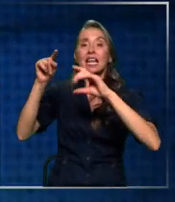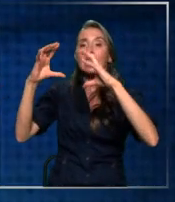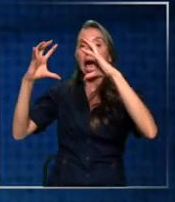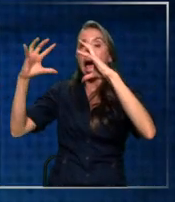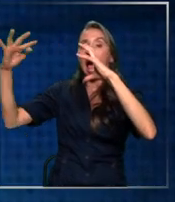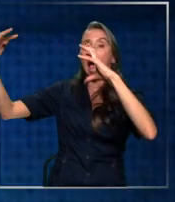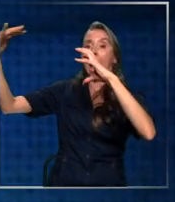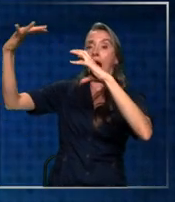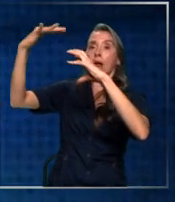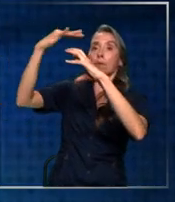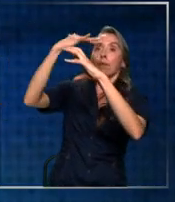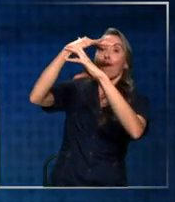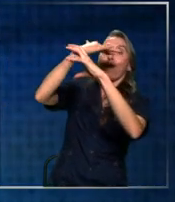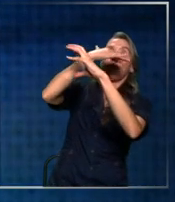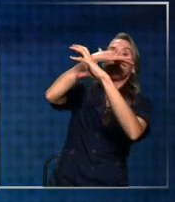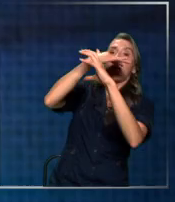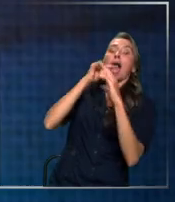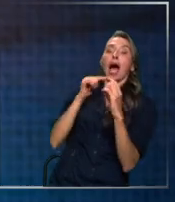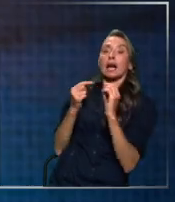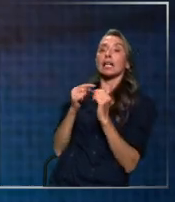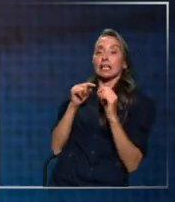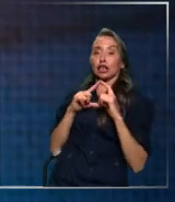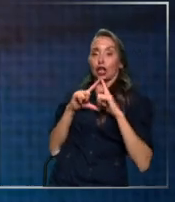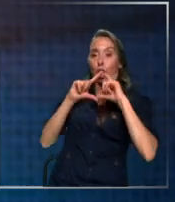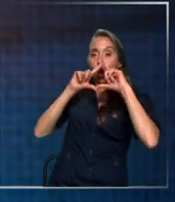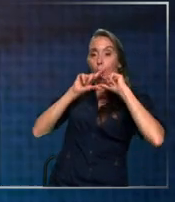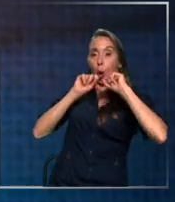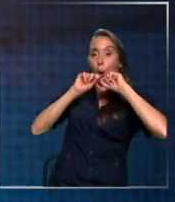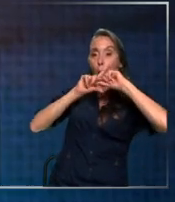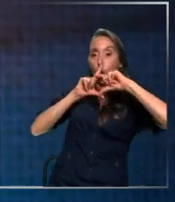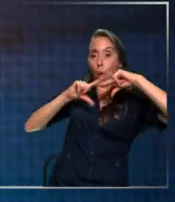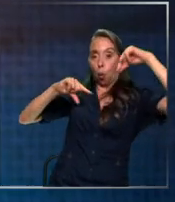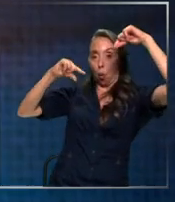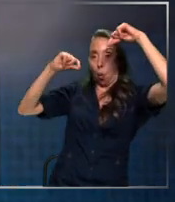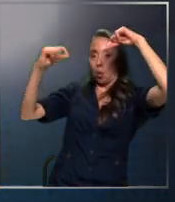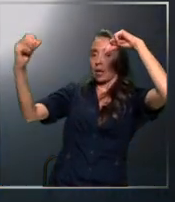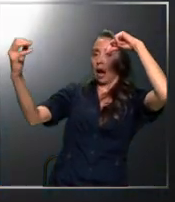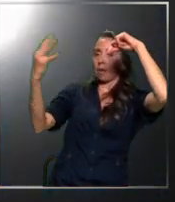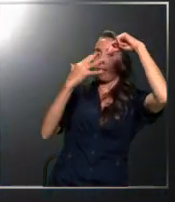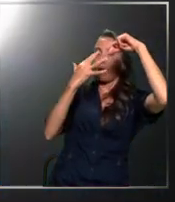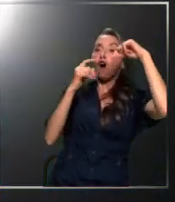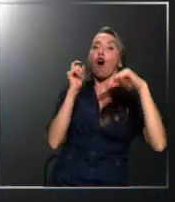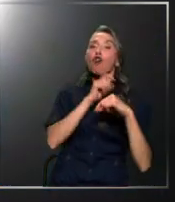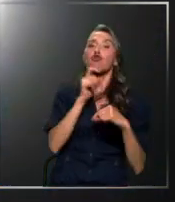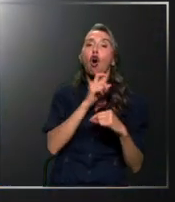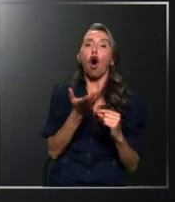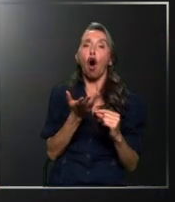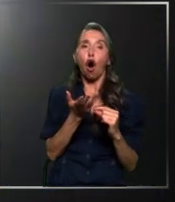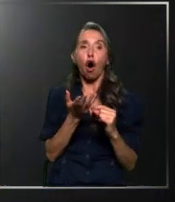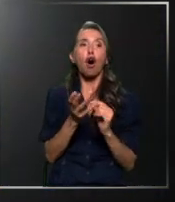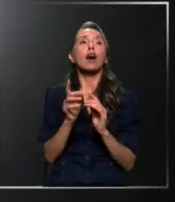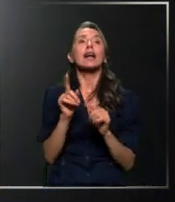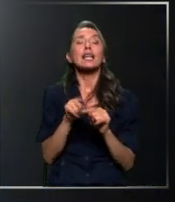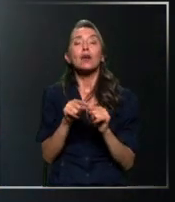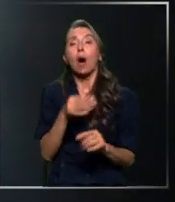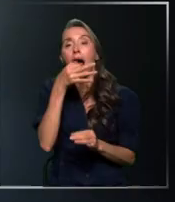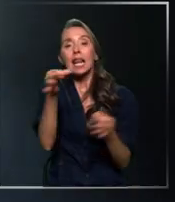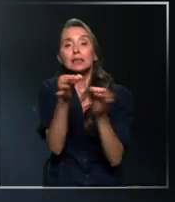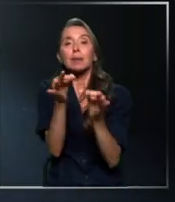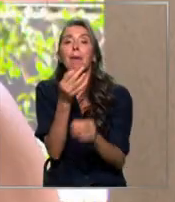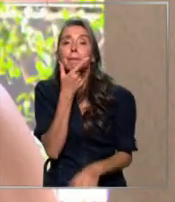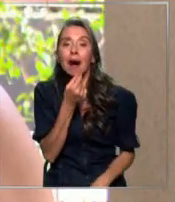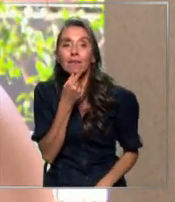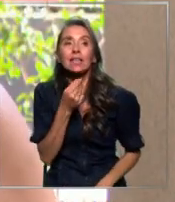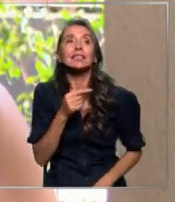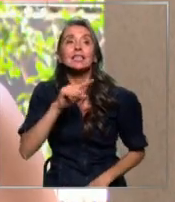la atmósfera se refracta y se enrojece. Entonces, bueno, una forma romántica de decirlo es que